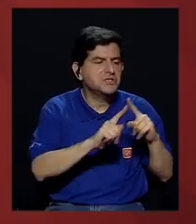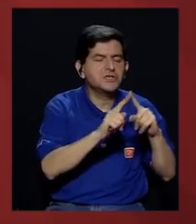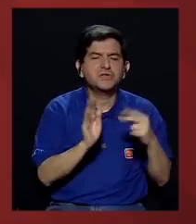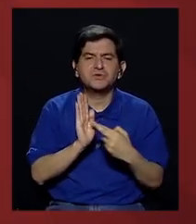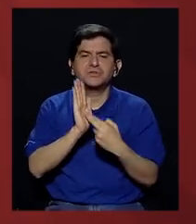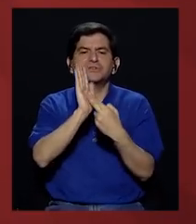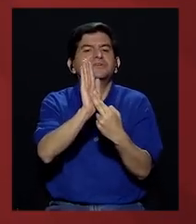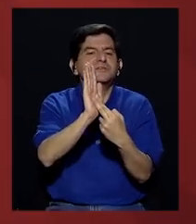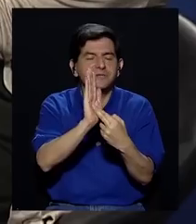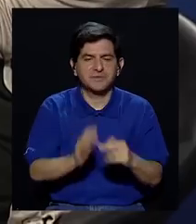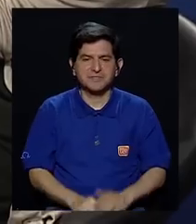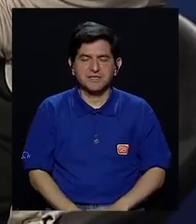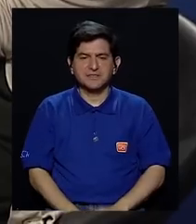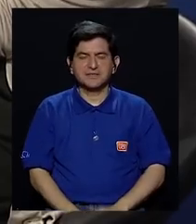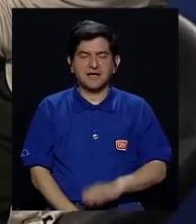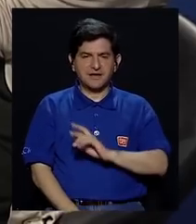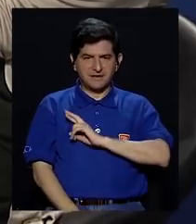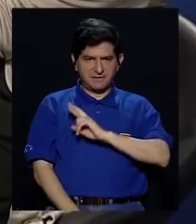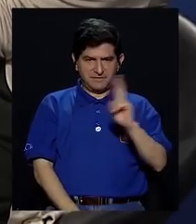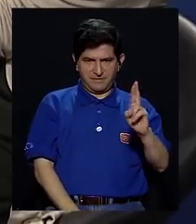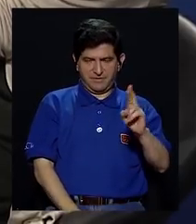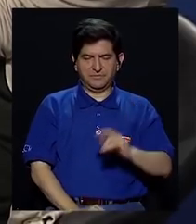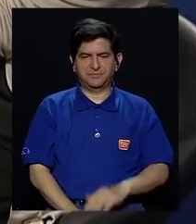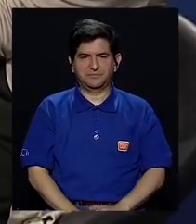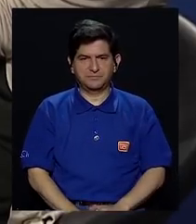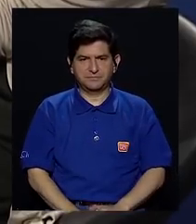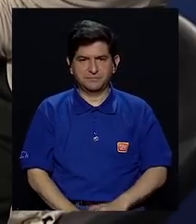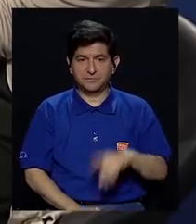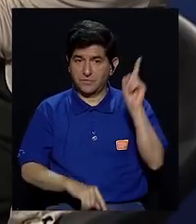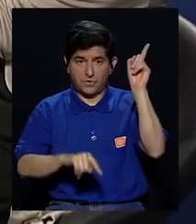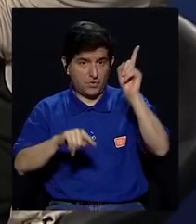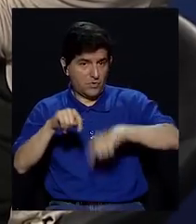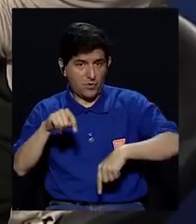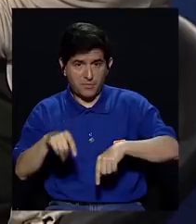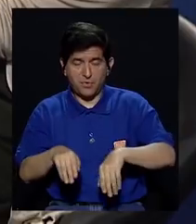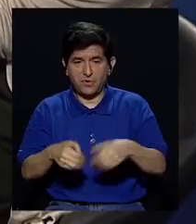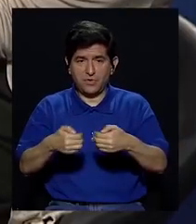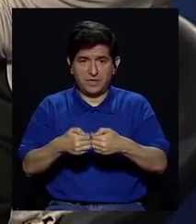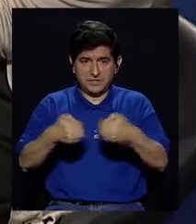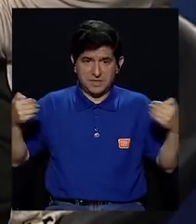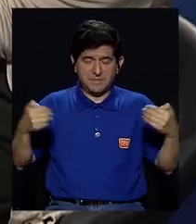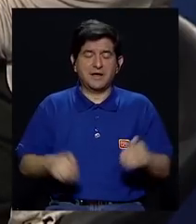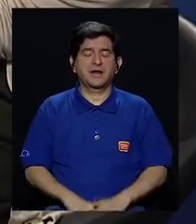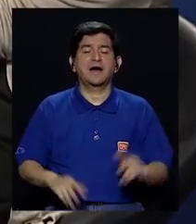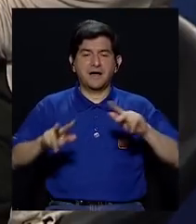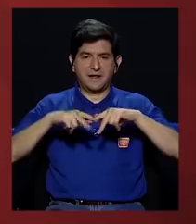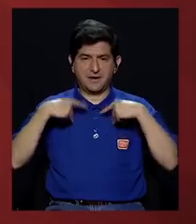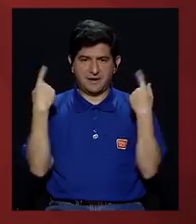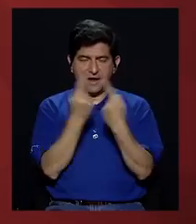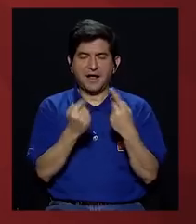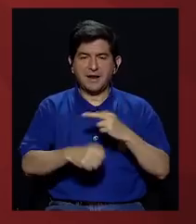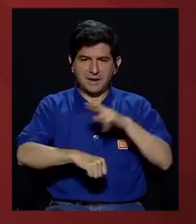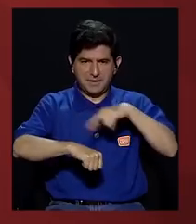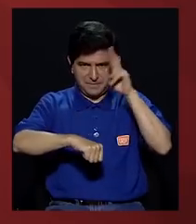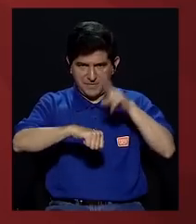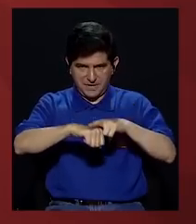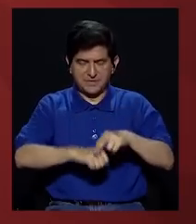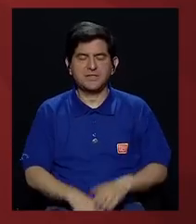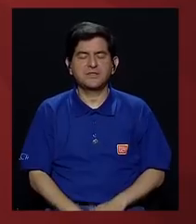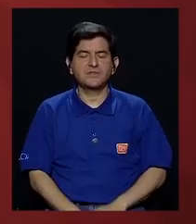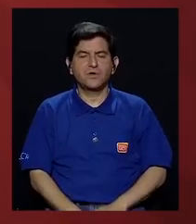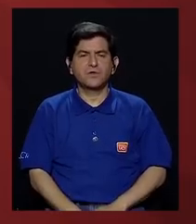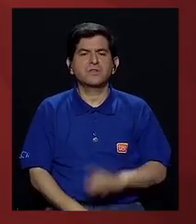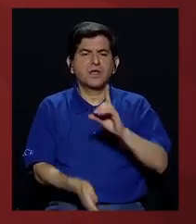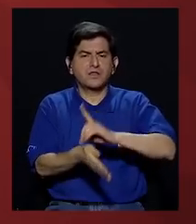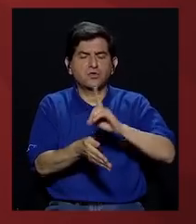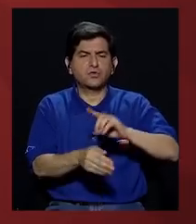lo representan los partidos religiosos. No podríamos dejar tan poco fuera al Partido Republicano que representa también el doctor